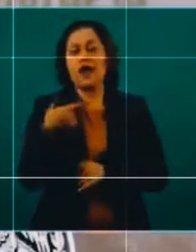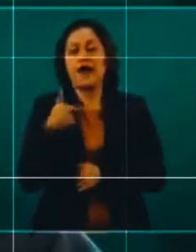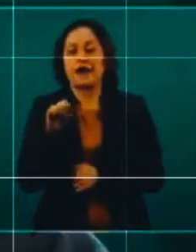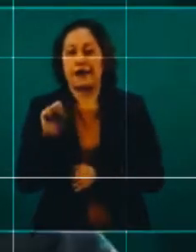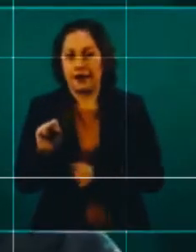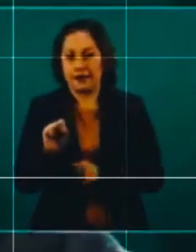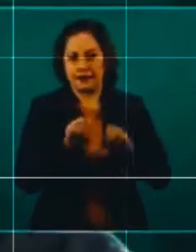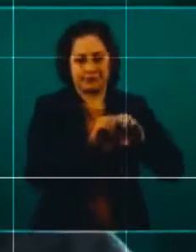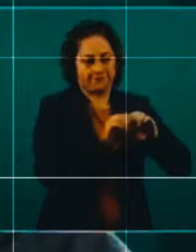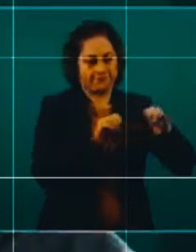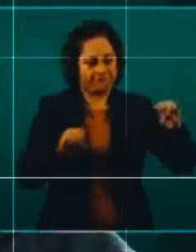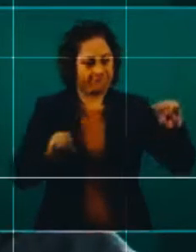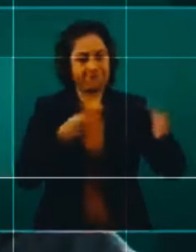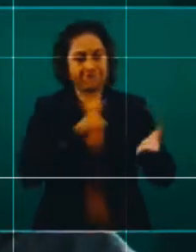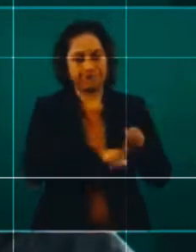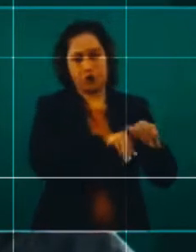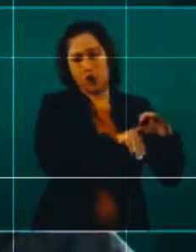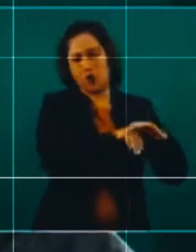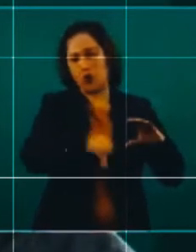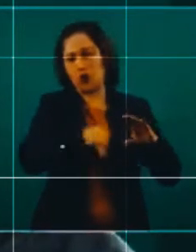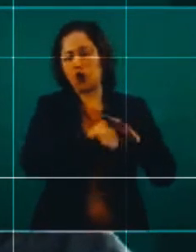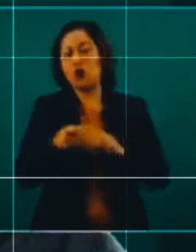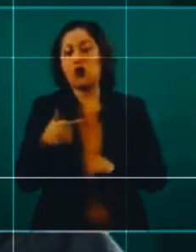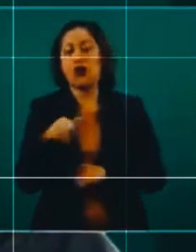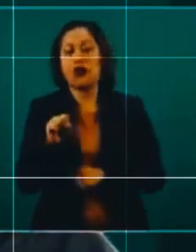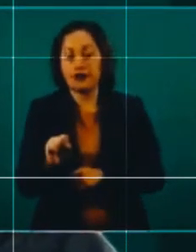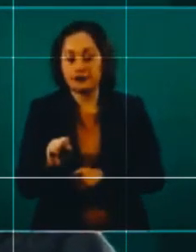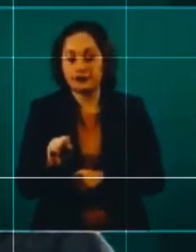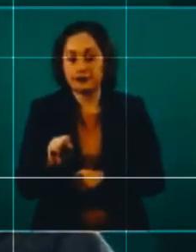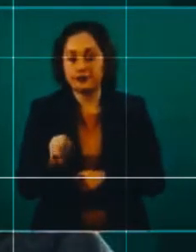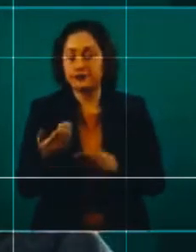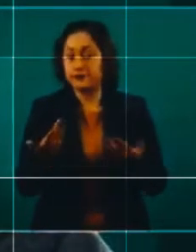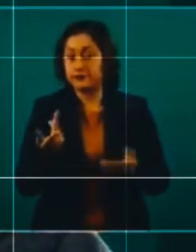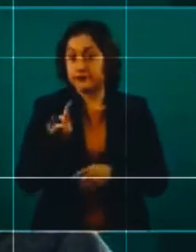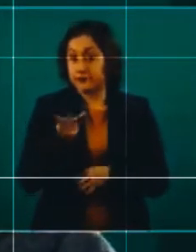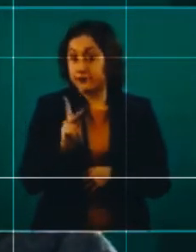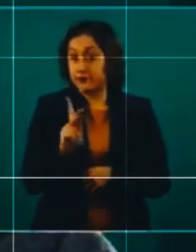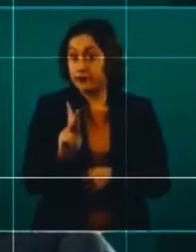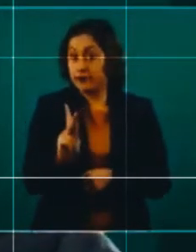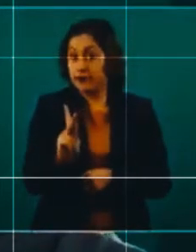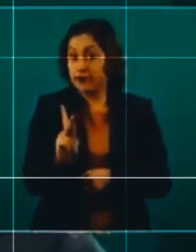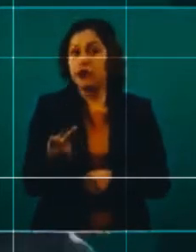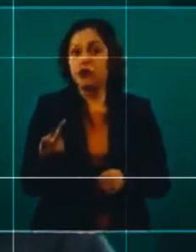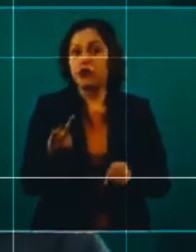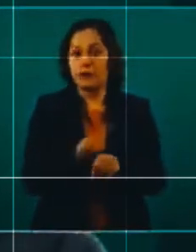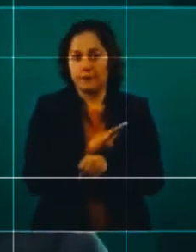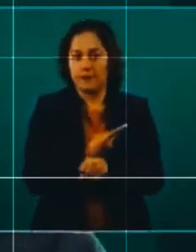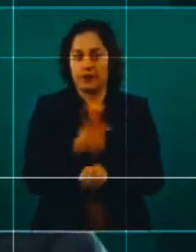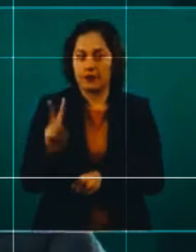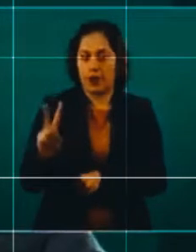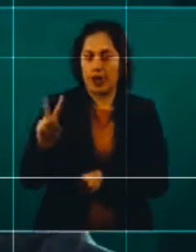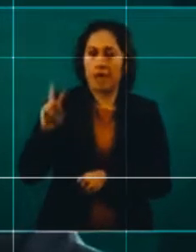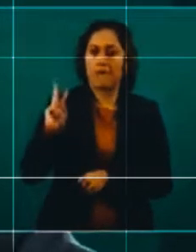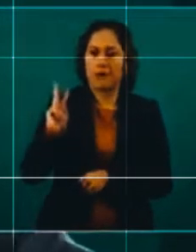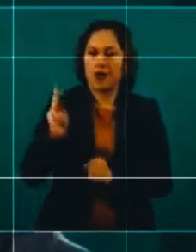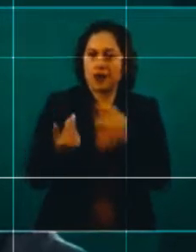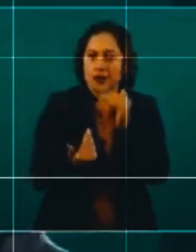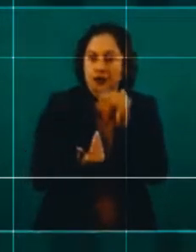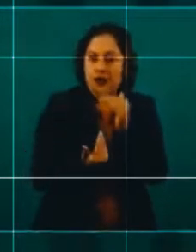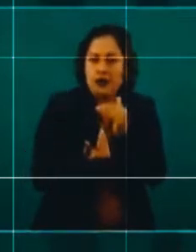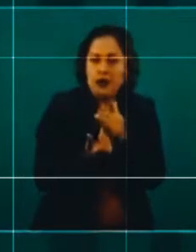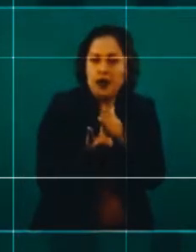La situación se tornó dramática el viernes en la mañana,